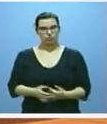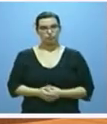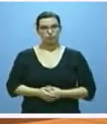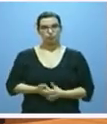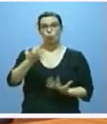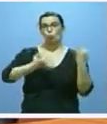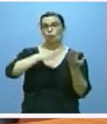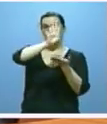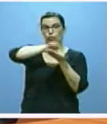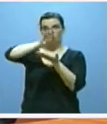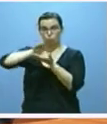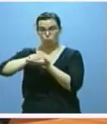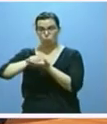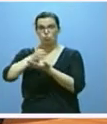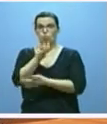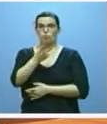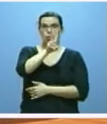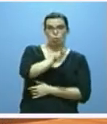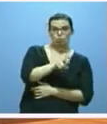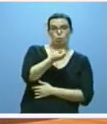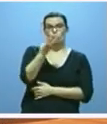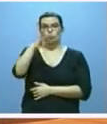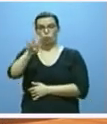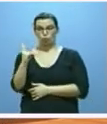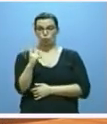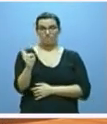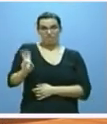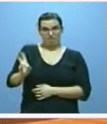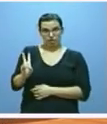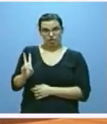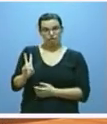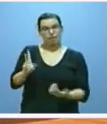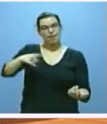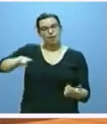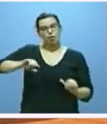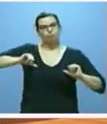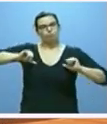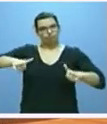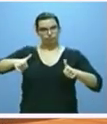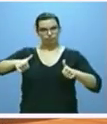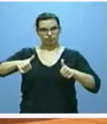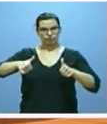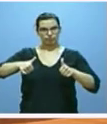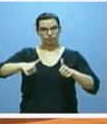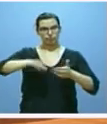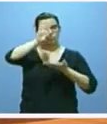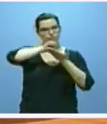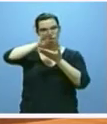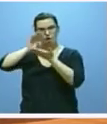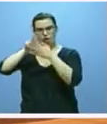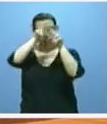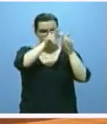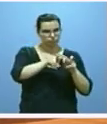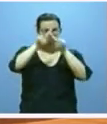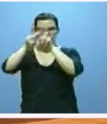instrucción número 2 y número 4 de Valladolid tienen abiertas sendas de diligencias previas de